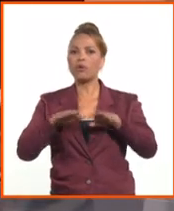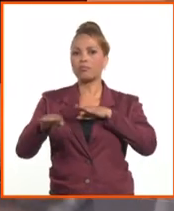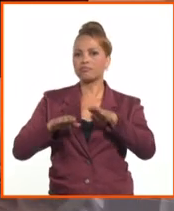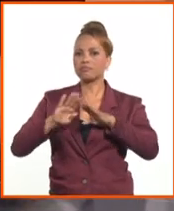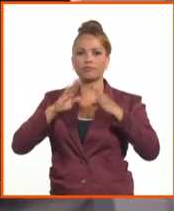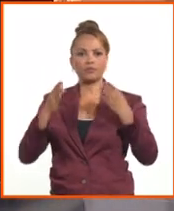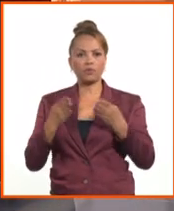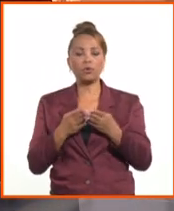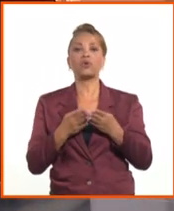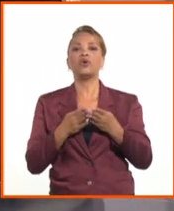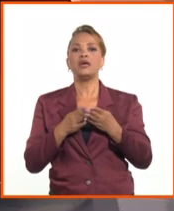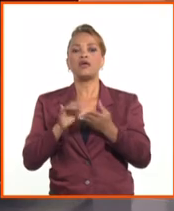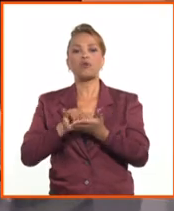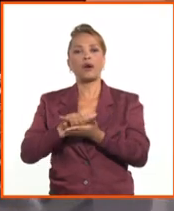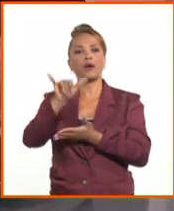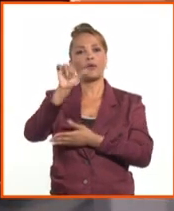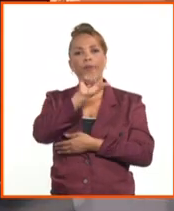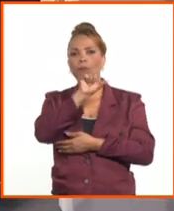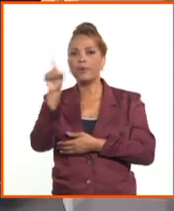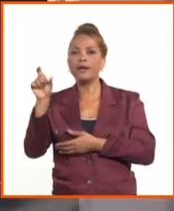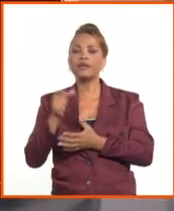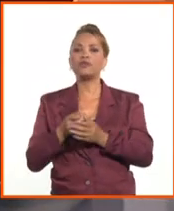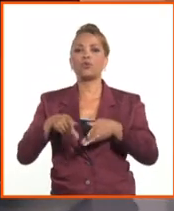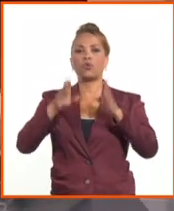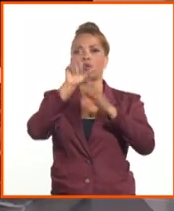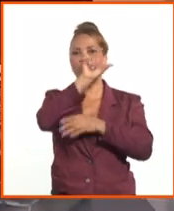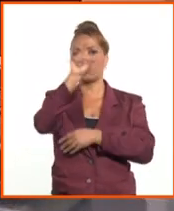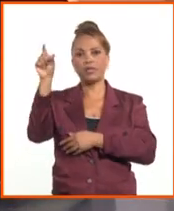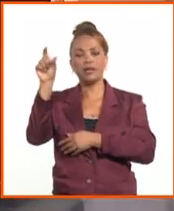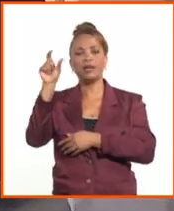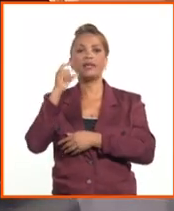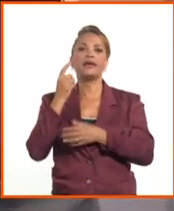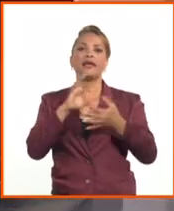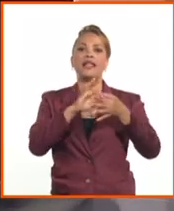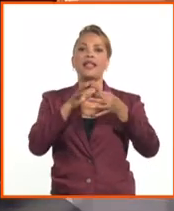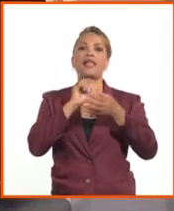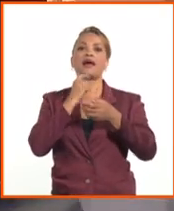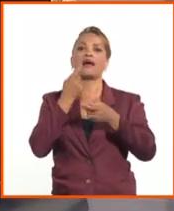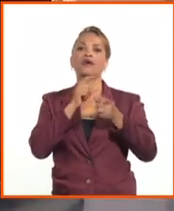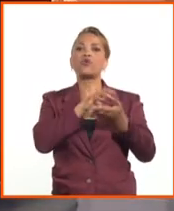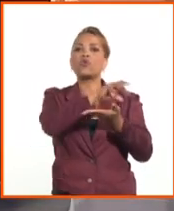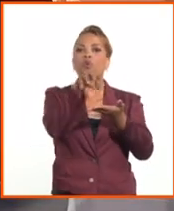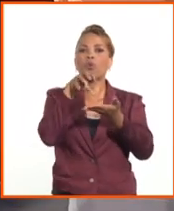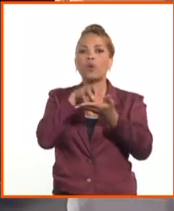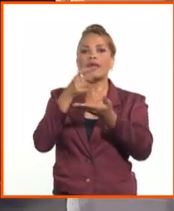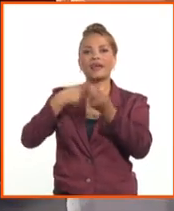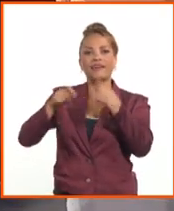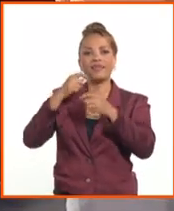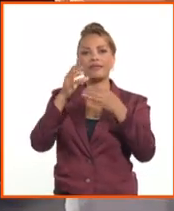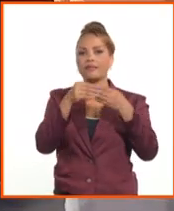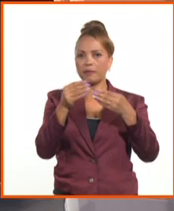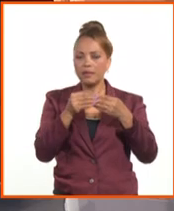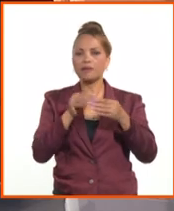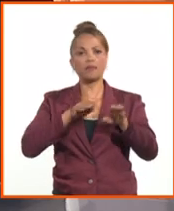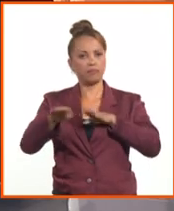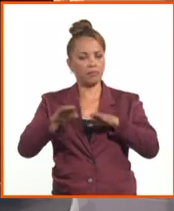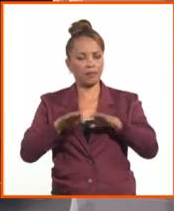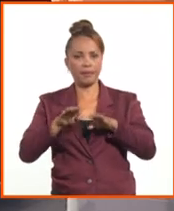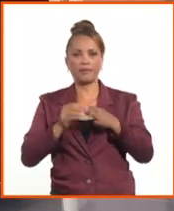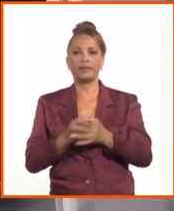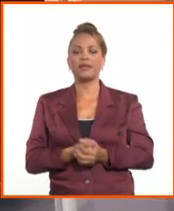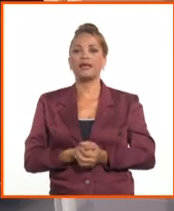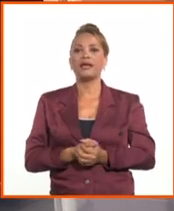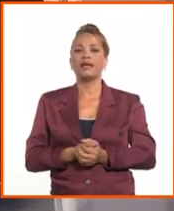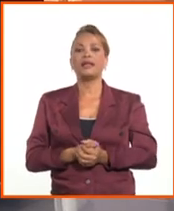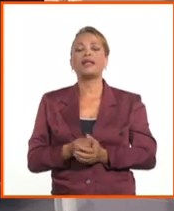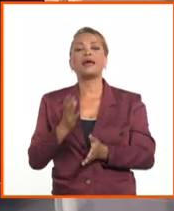los aeropuertos, en los hoteles, en las cadecas que tenemos en la población, en los bancos. Bueno, la ministra, presidenta del